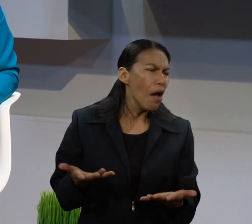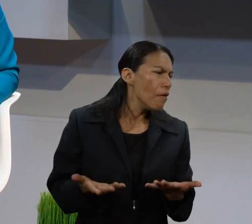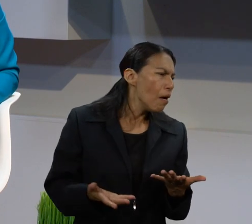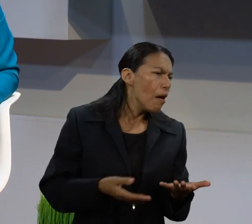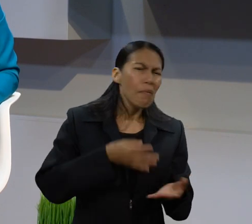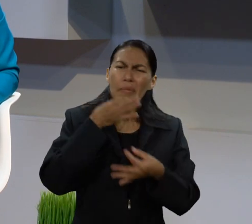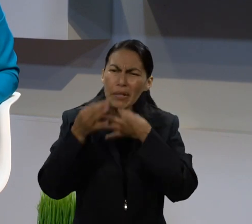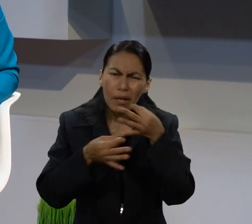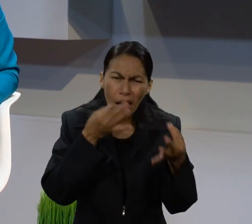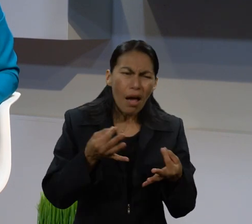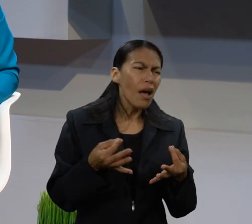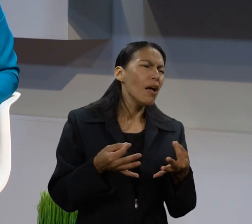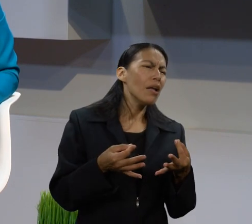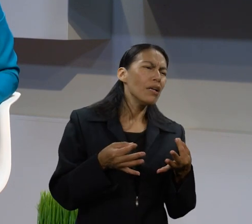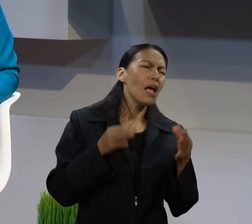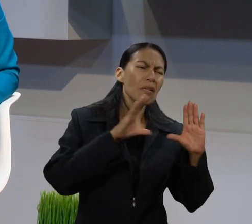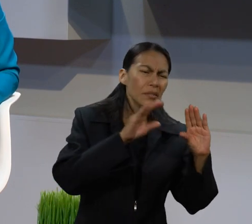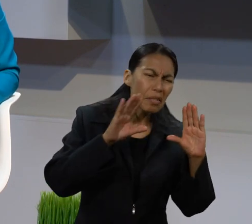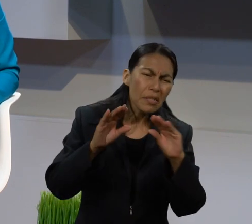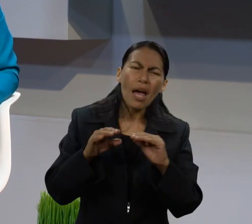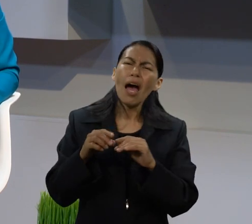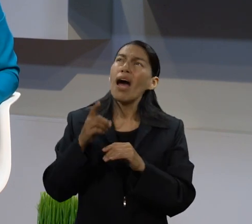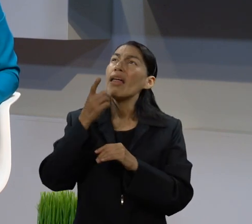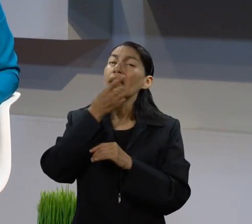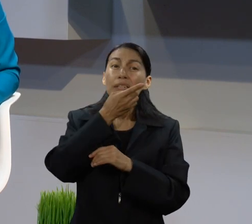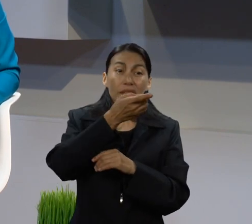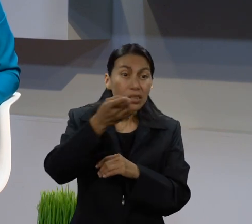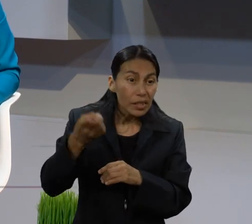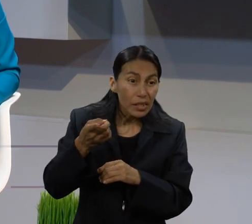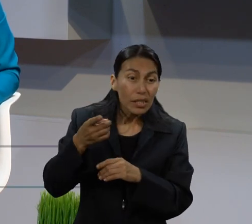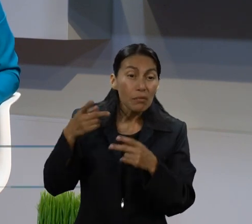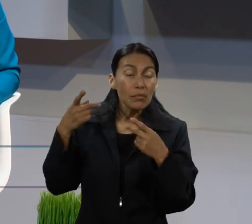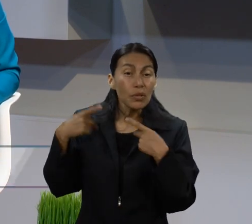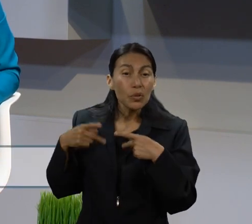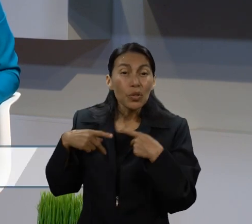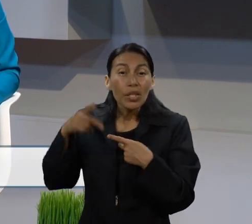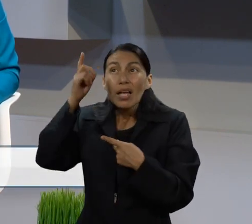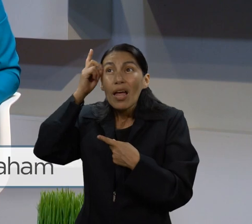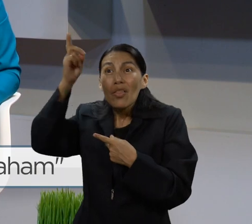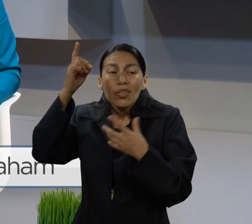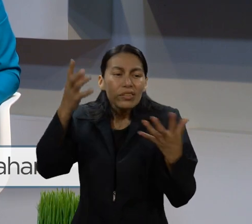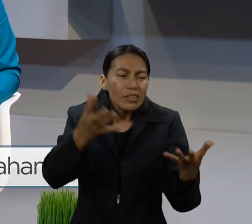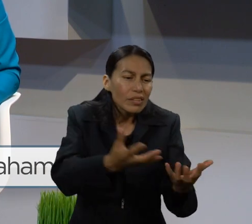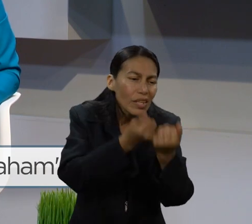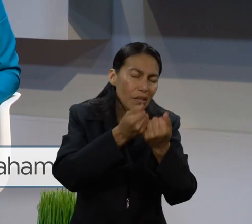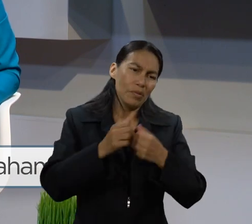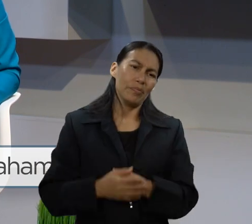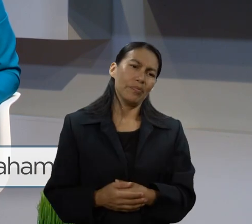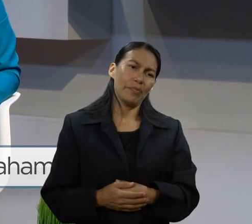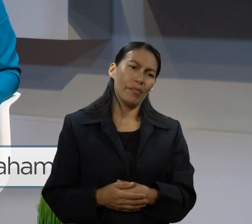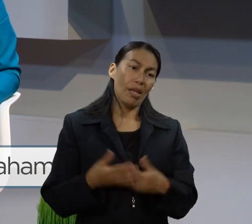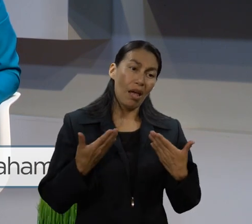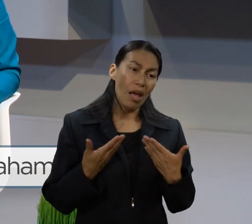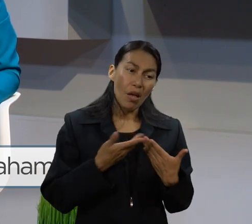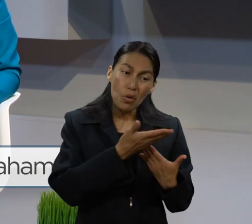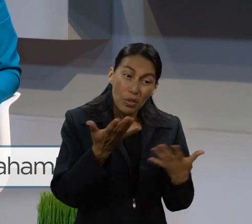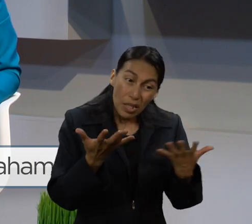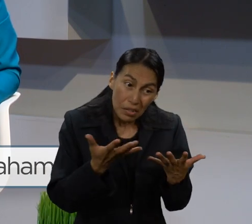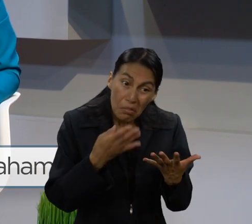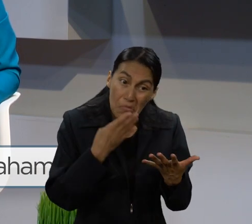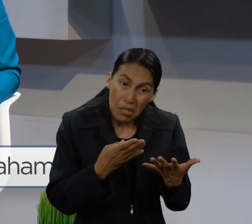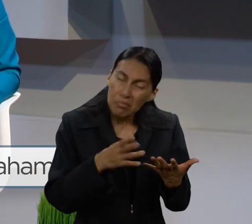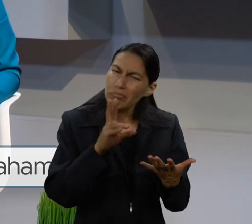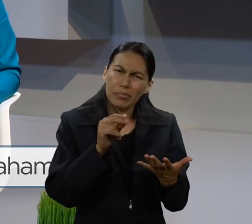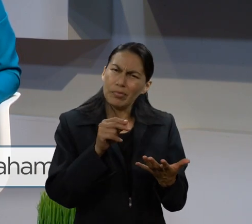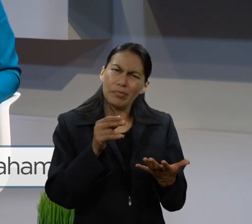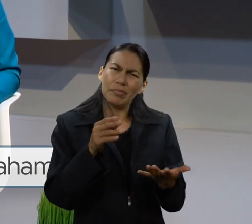vivir aprovechaba dar el mensaje de salvación. Advertía a las personas que sus